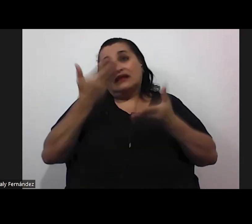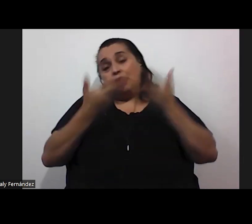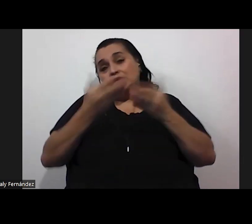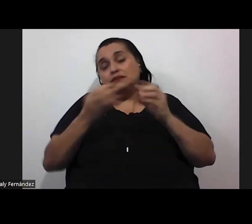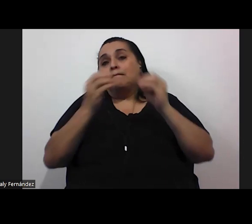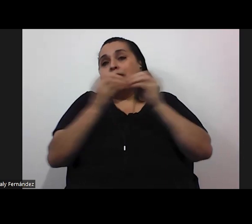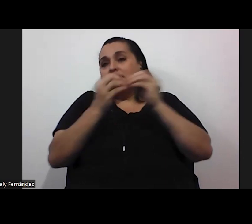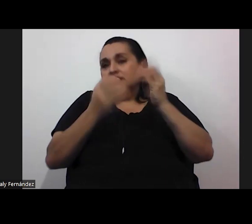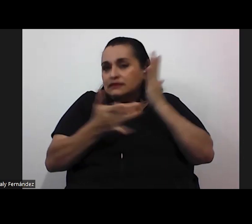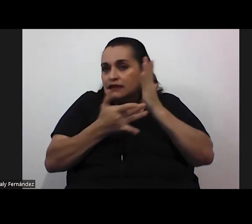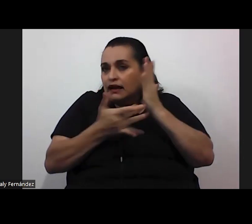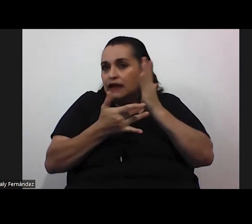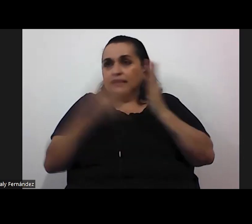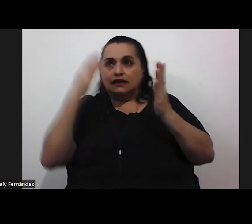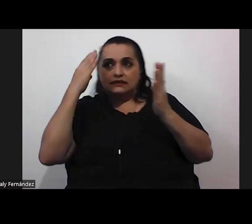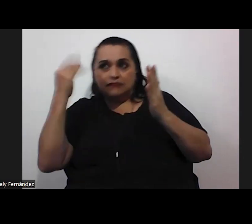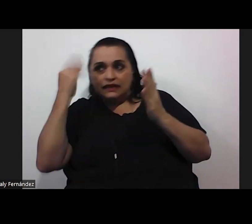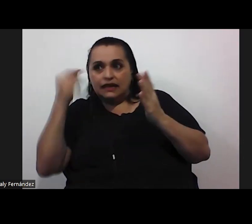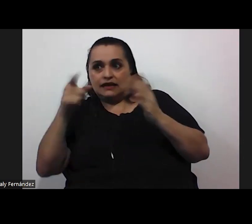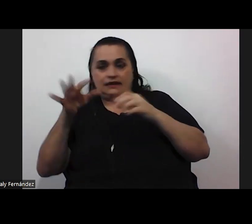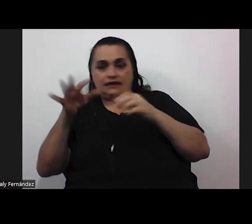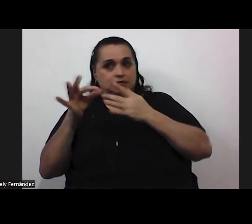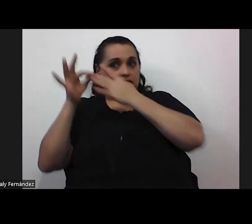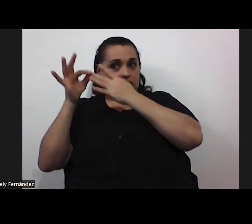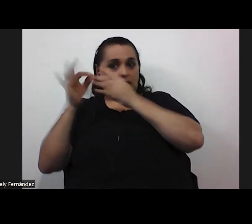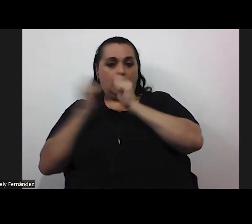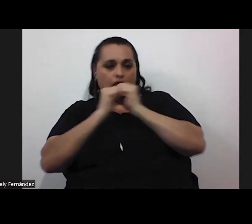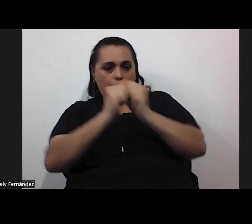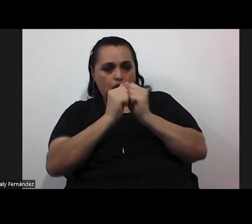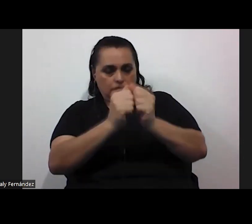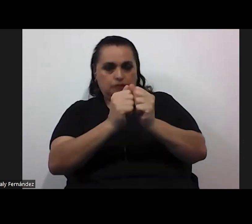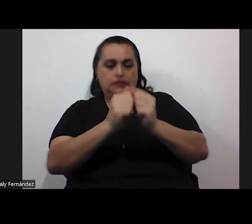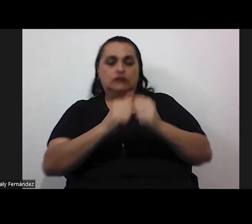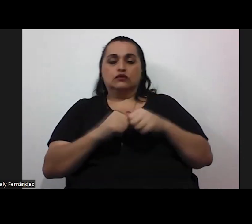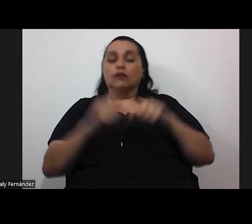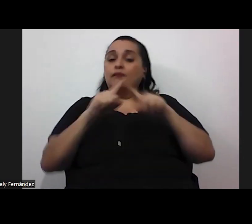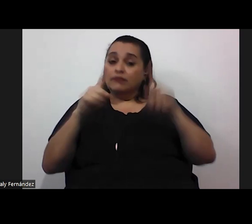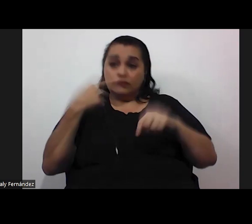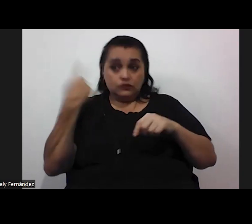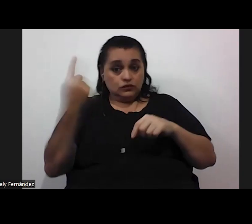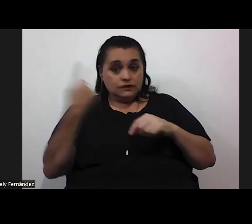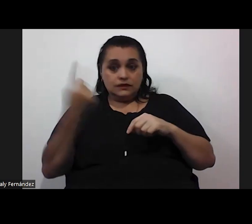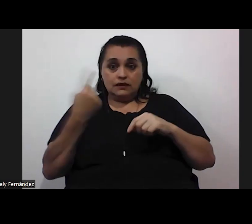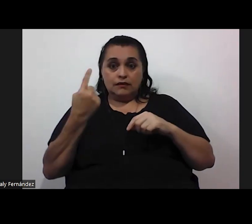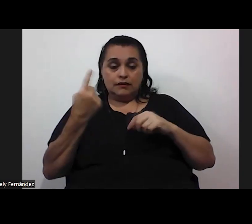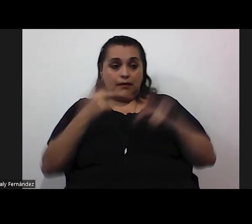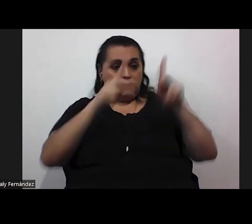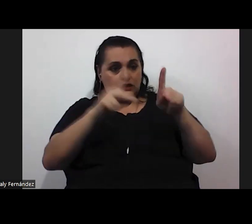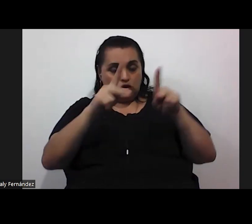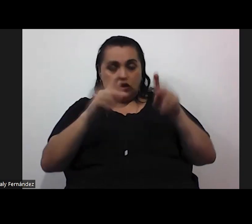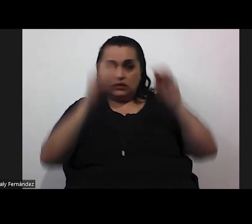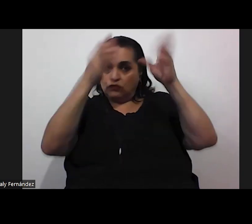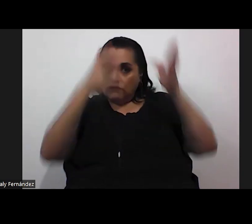técnica por su experiencia y especialidad este acompañamiento pero siempre como personas docentes